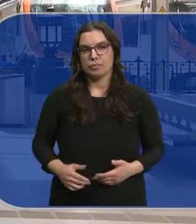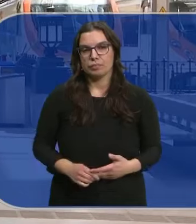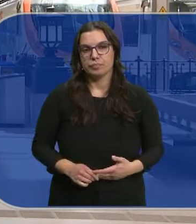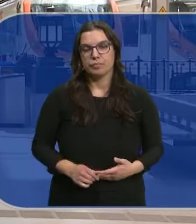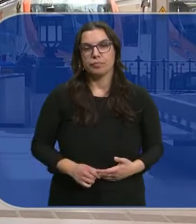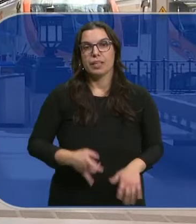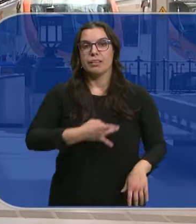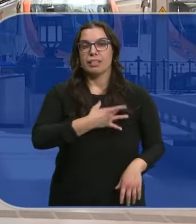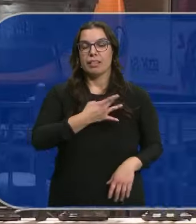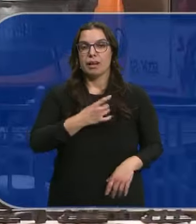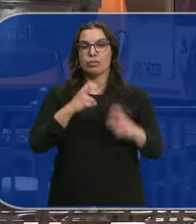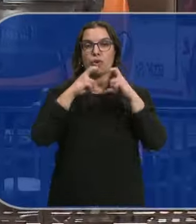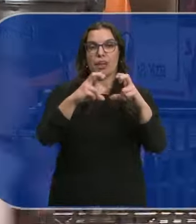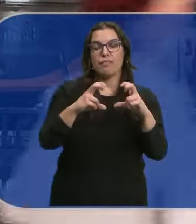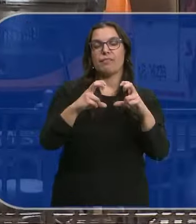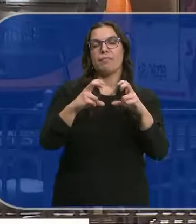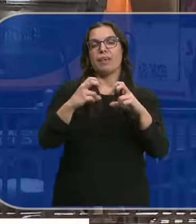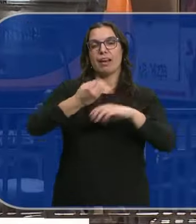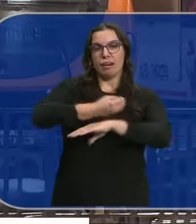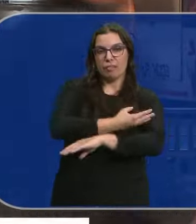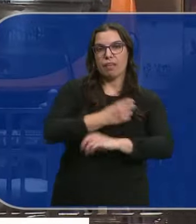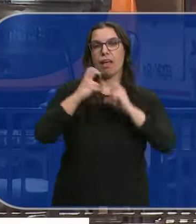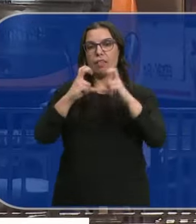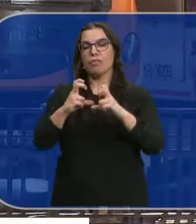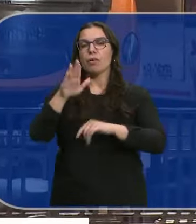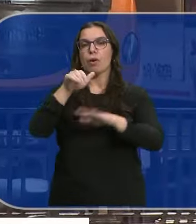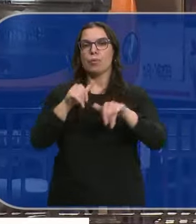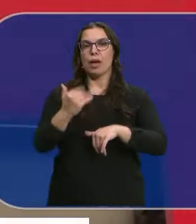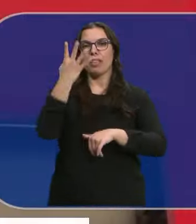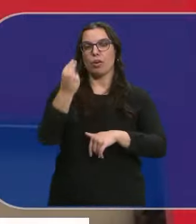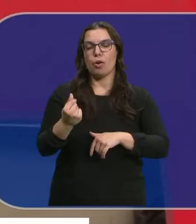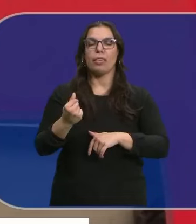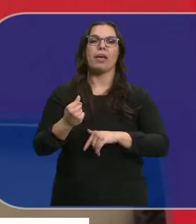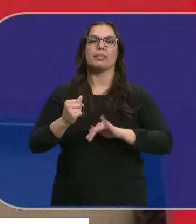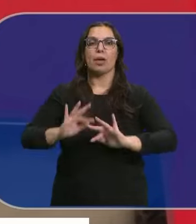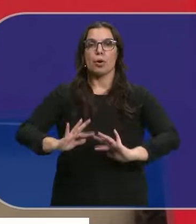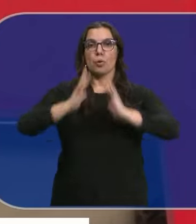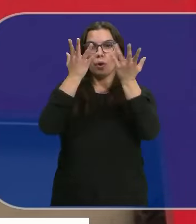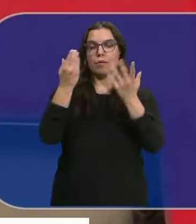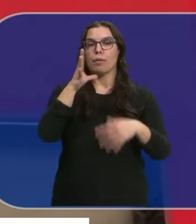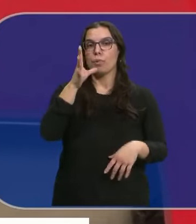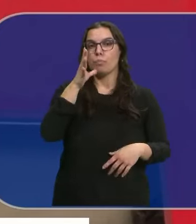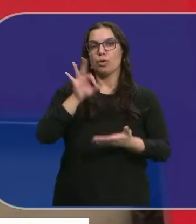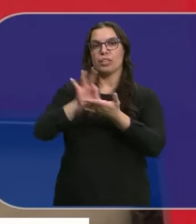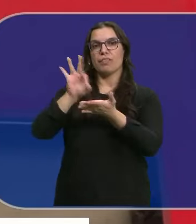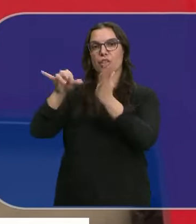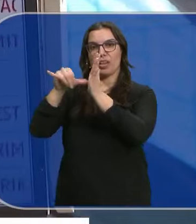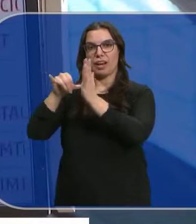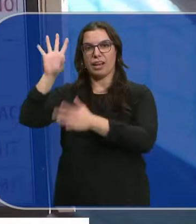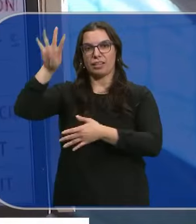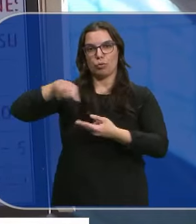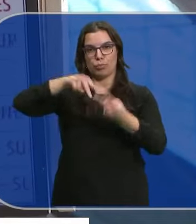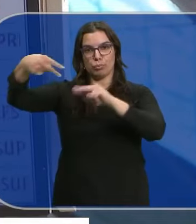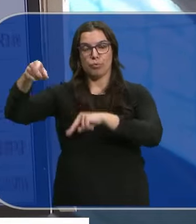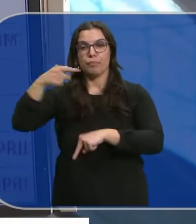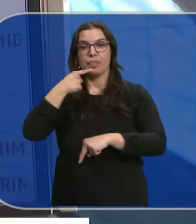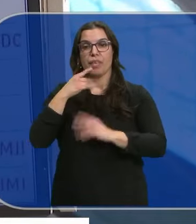Los sindicatos De Renfe y Adif Han convocado Cinco días de huelga Contra el traspaso De Rodalíes Que es el servicio De cercanías En Cataluña Rechazan